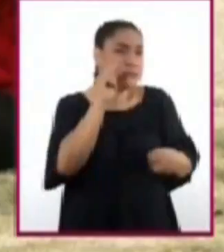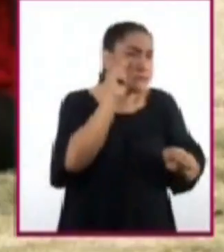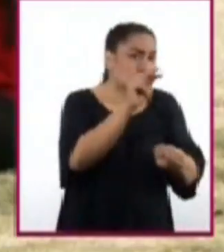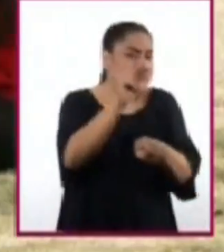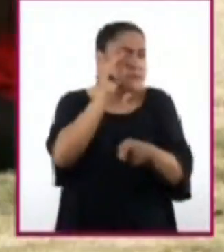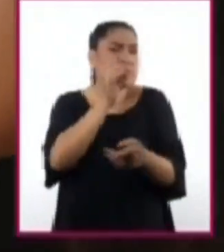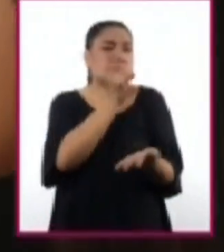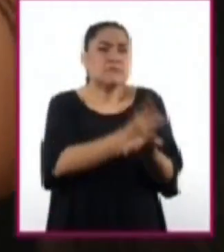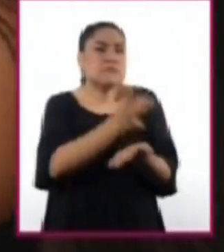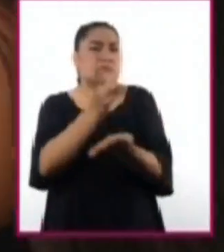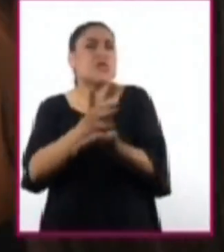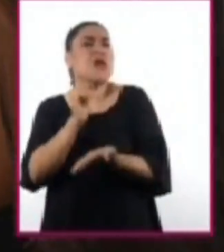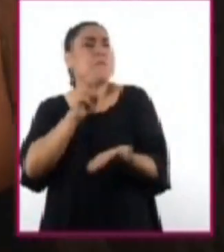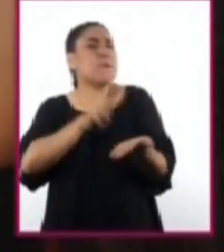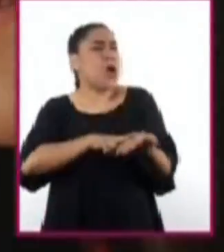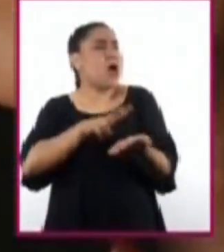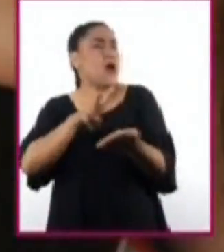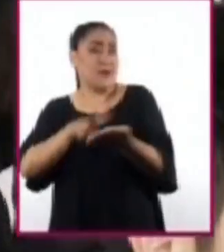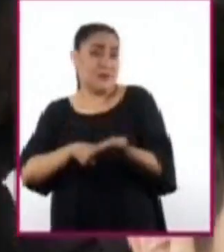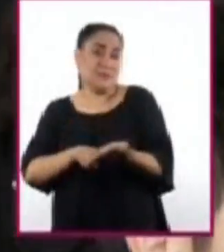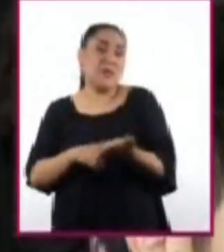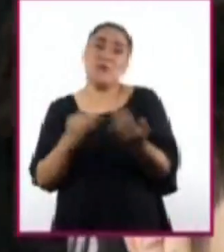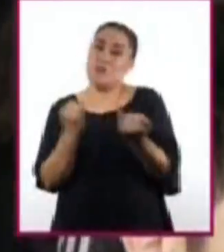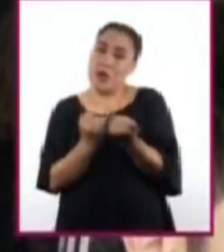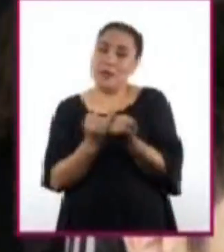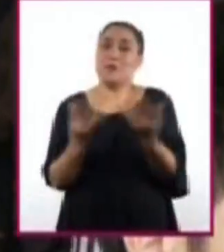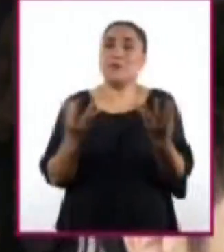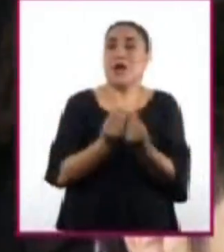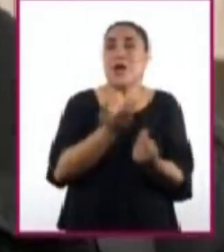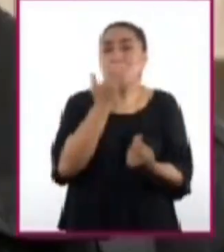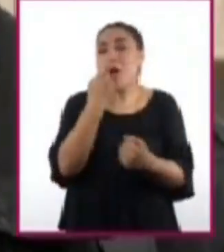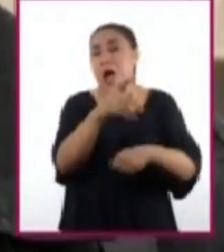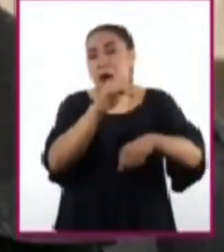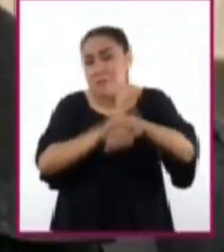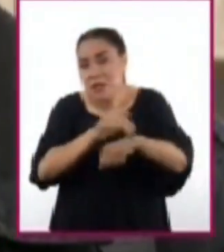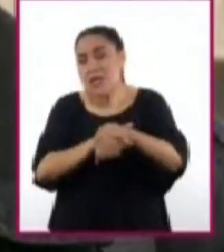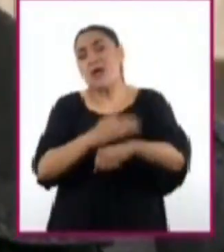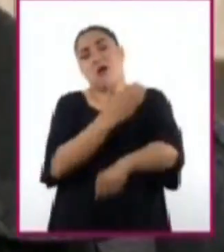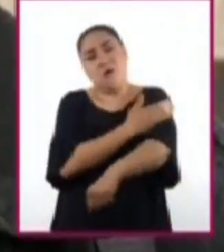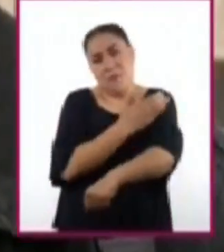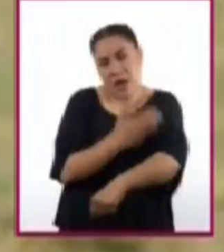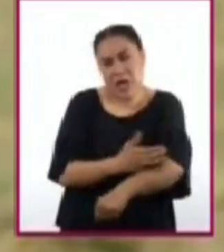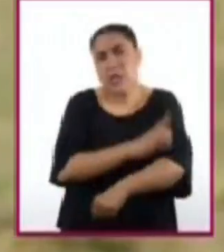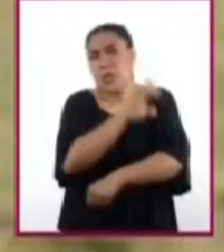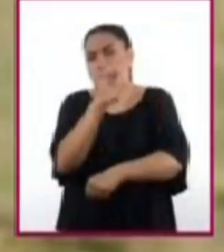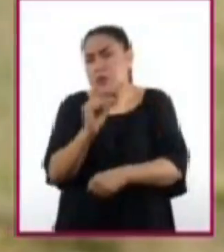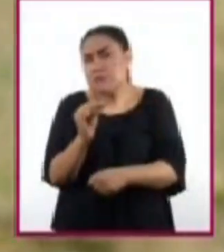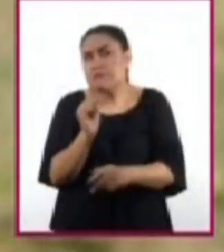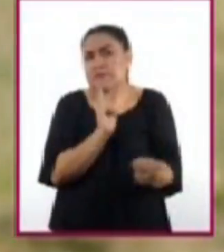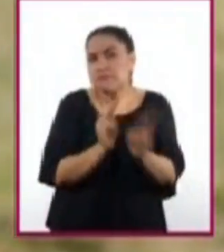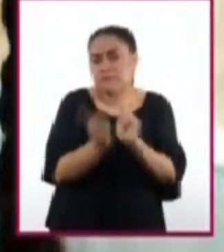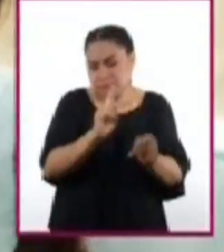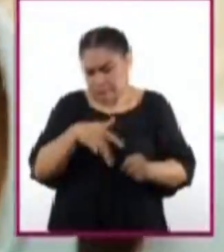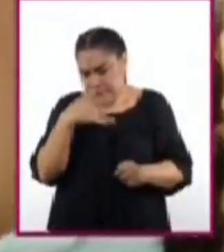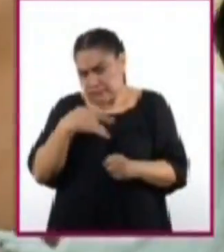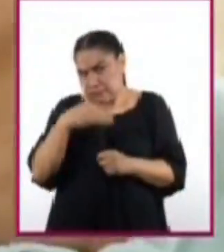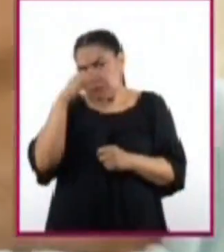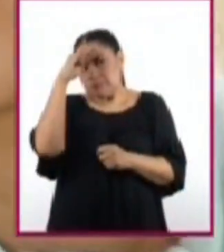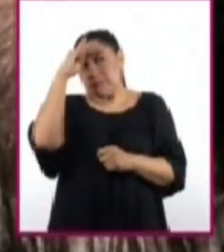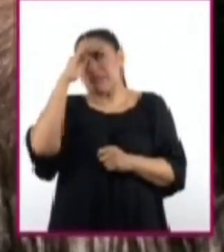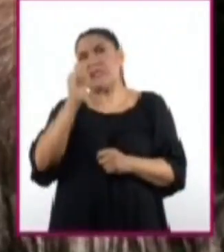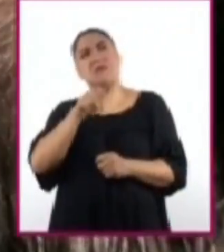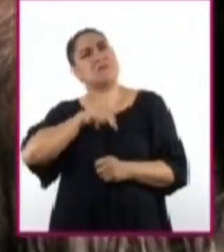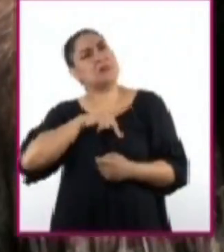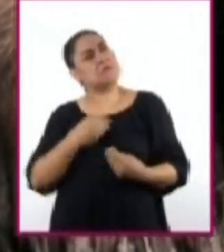Es una vía que seguramente compartes con amigos y compañeros. Y con ellos reflexionas acerca de ti mismo, la